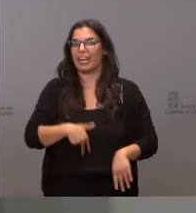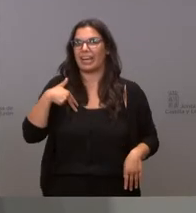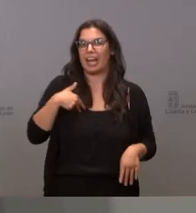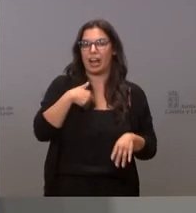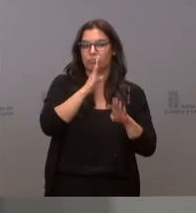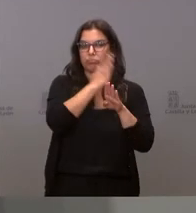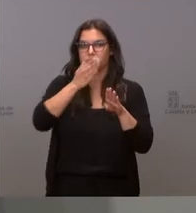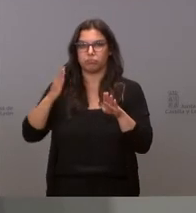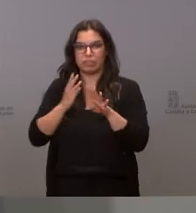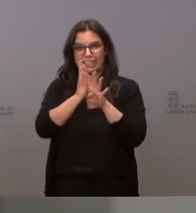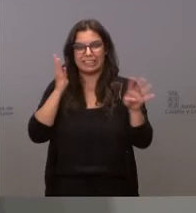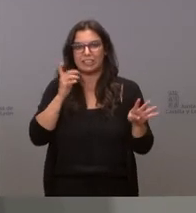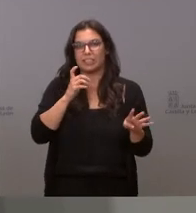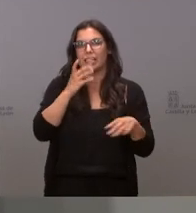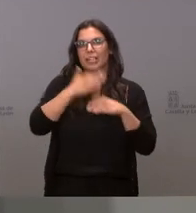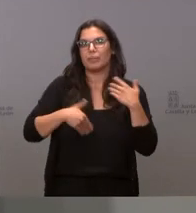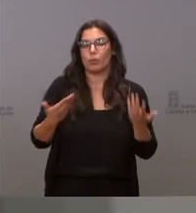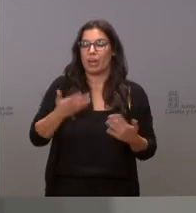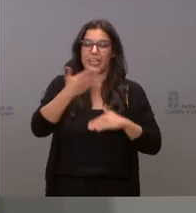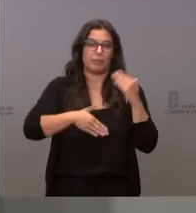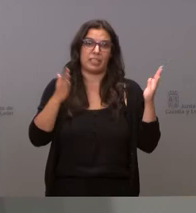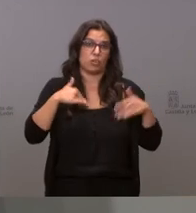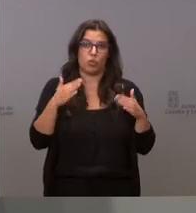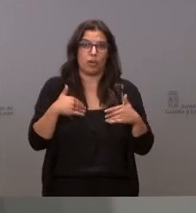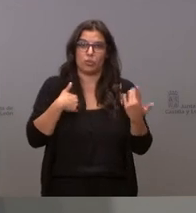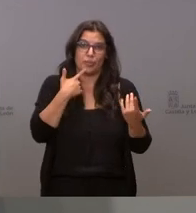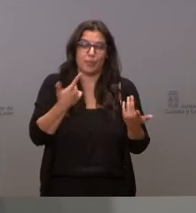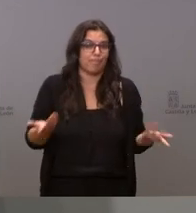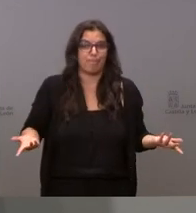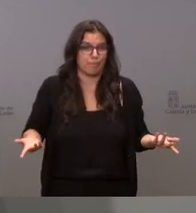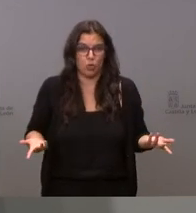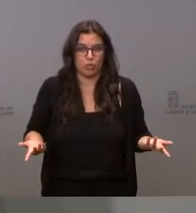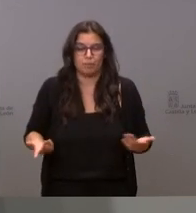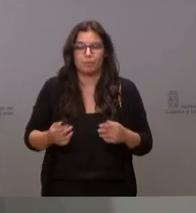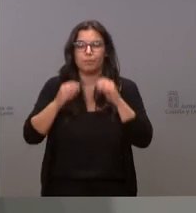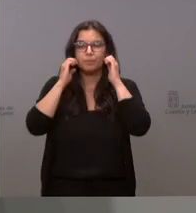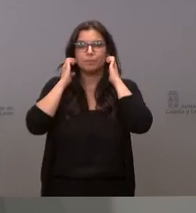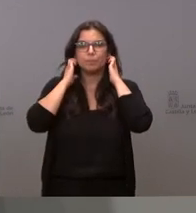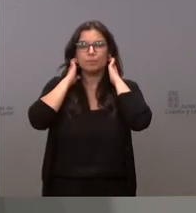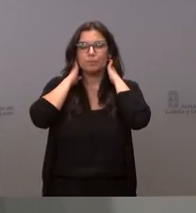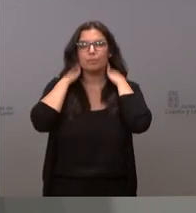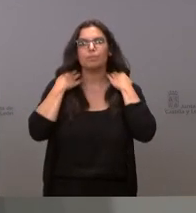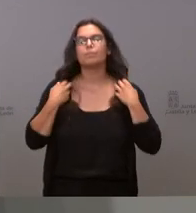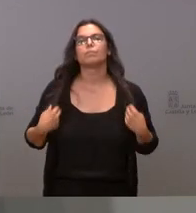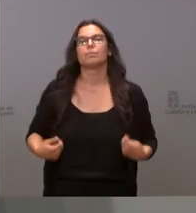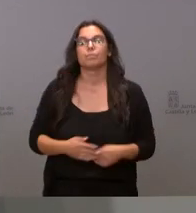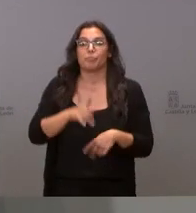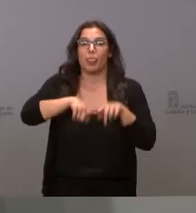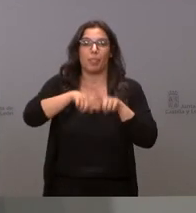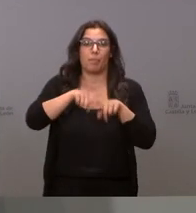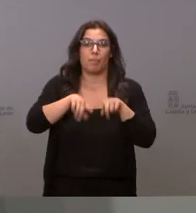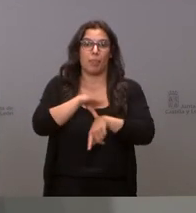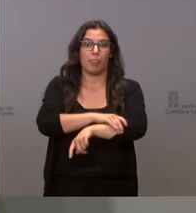no tenemos un límite predeterminado en este momento por lo tanto no se lo puedo no se lo puedo decir eso depende de